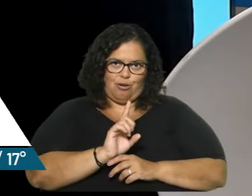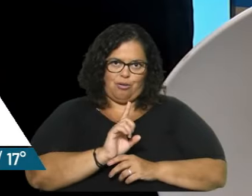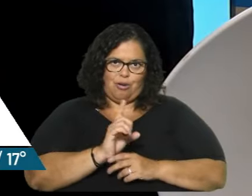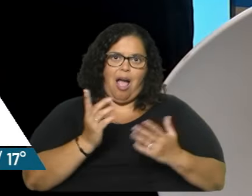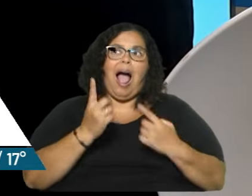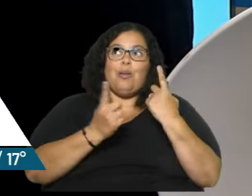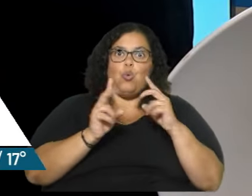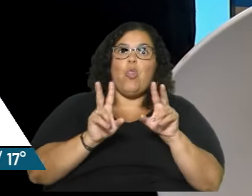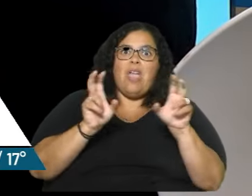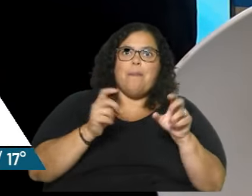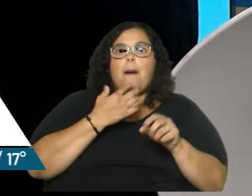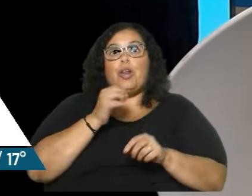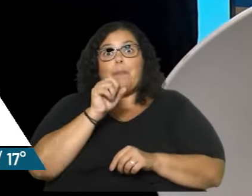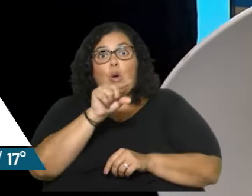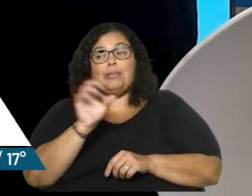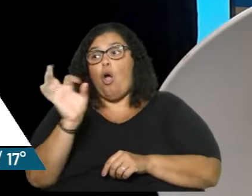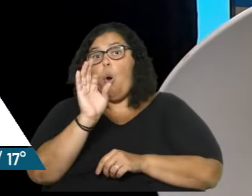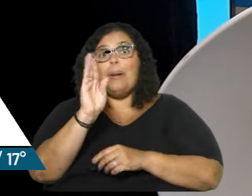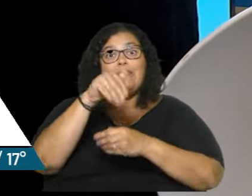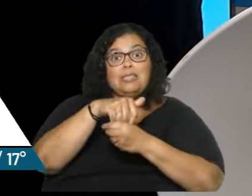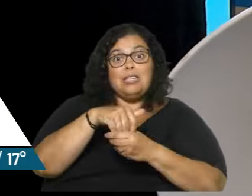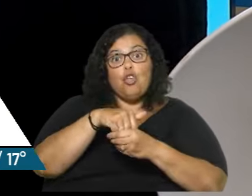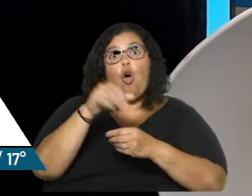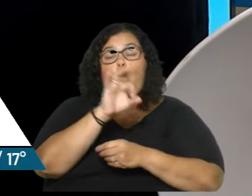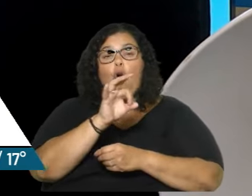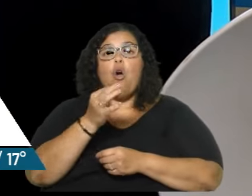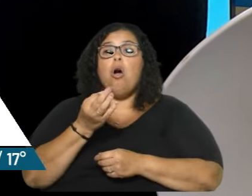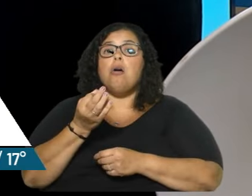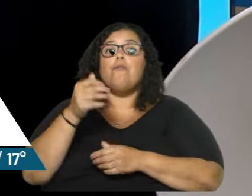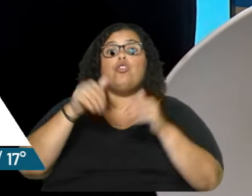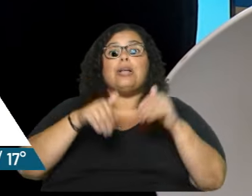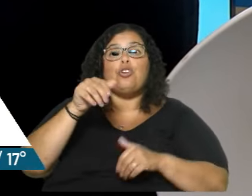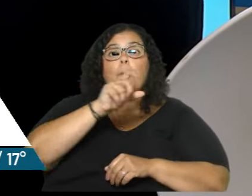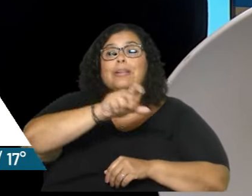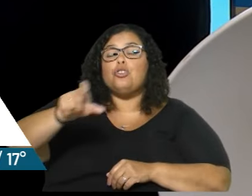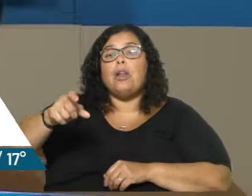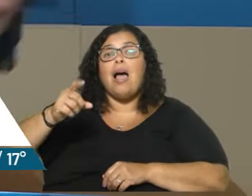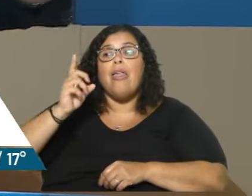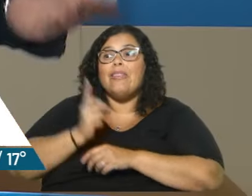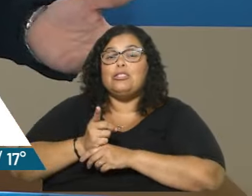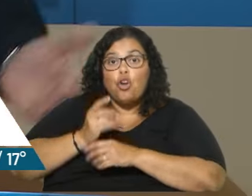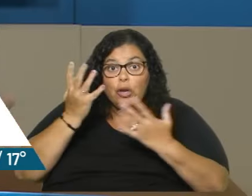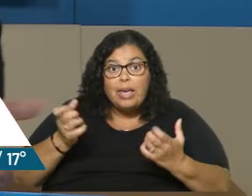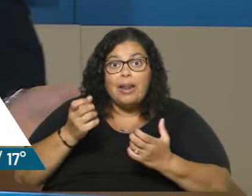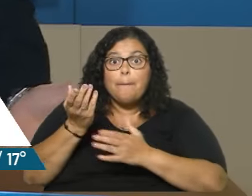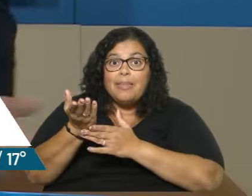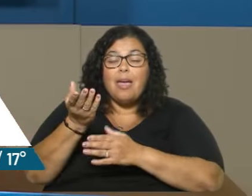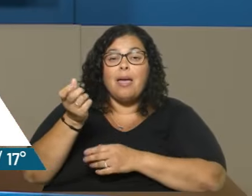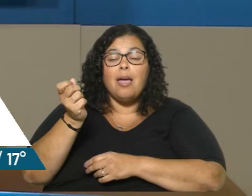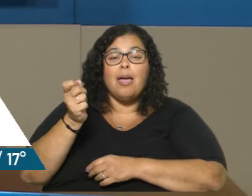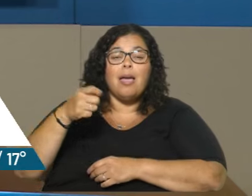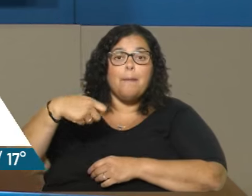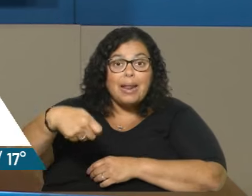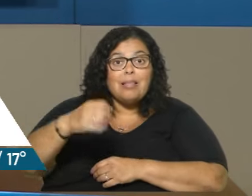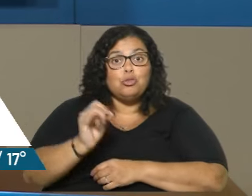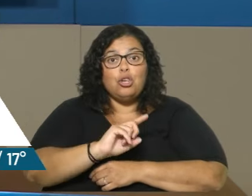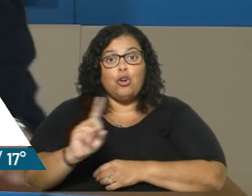temas, como ese, usted quiere... O plebiscito. ...que haya una consulta popular. Claro, por supuesto. El soberano... A ver, esto lo